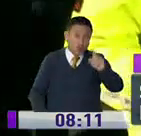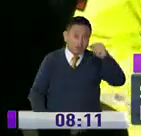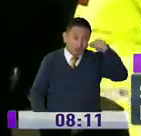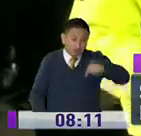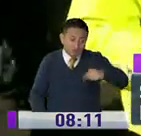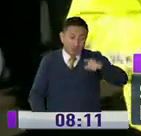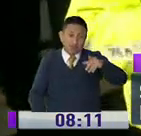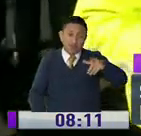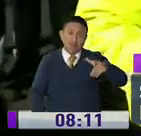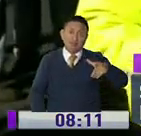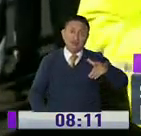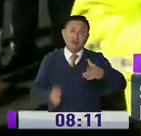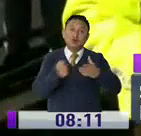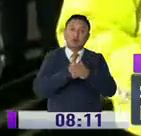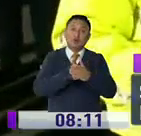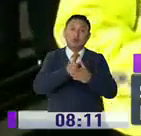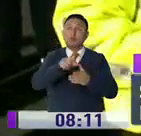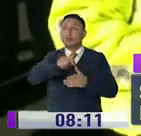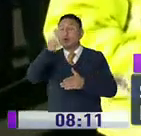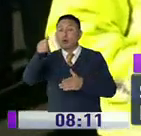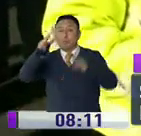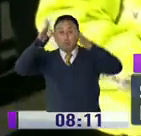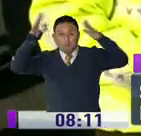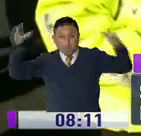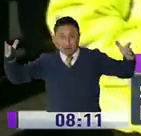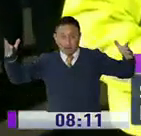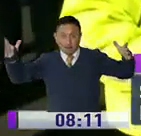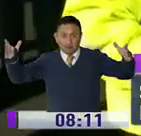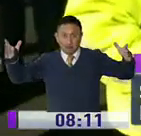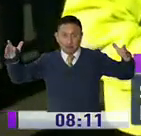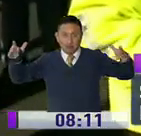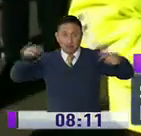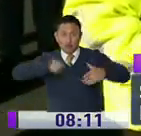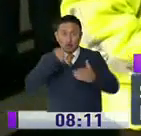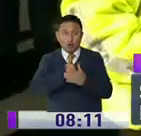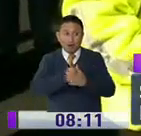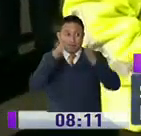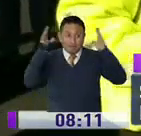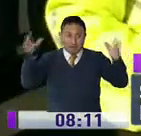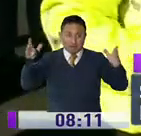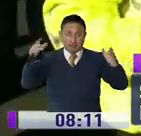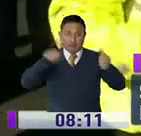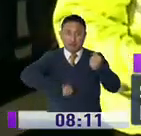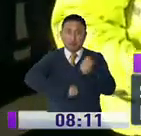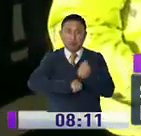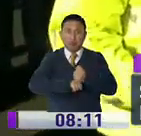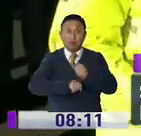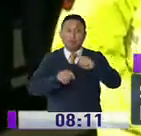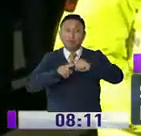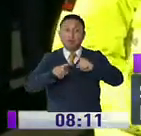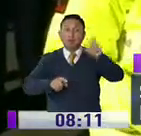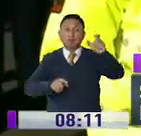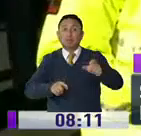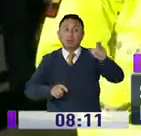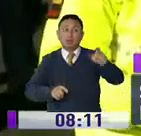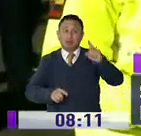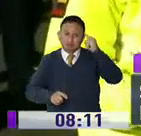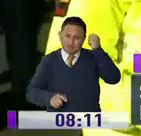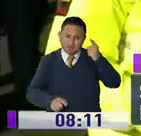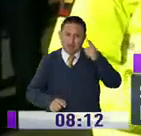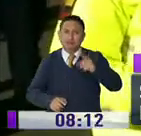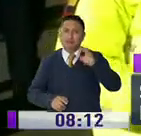eso mismo, para atender a los mayoristas. Nosotros vamos a apoyar este trabajo, pero la conciencia de la ciudadanía hay que